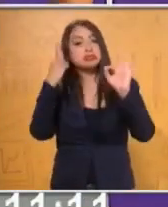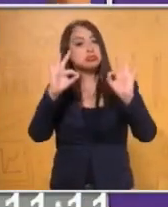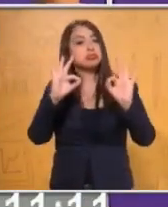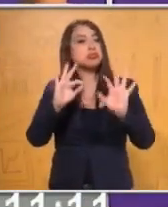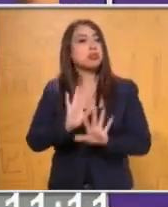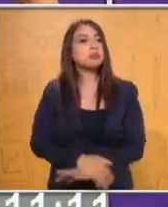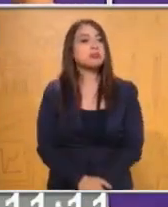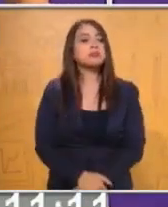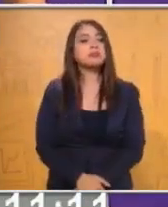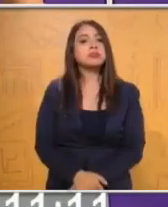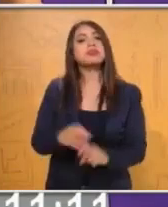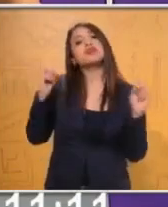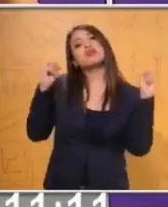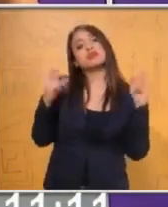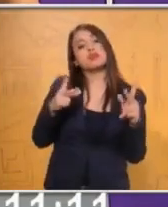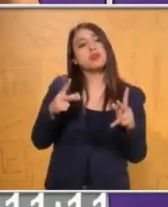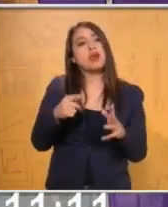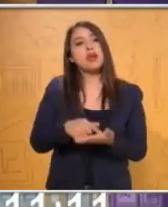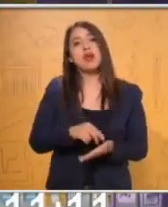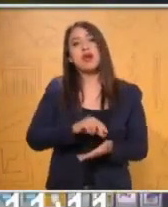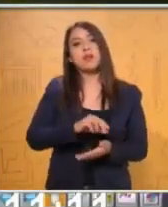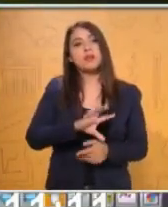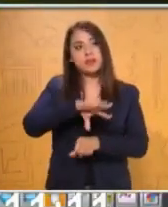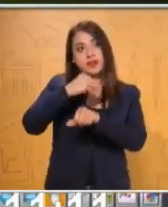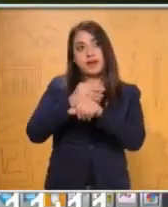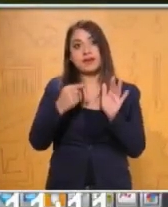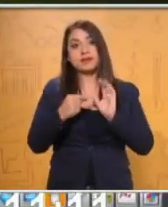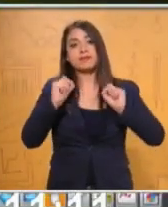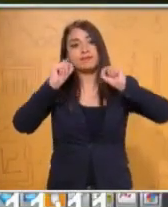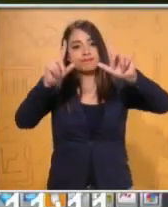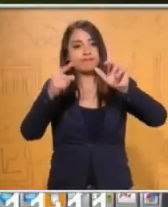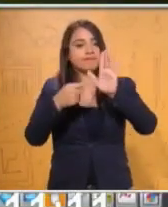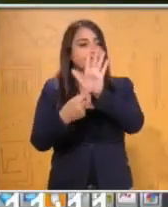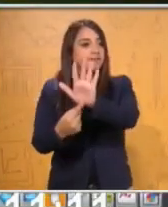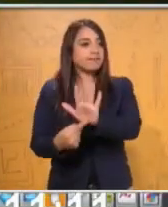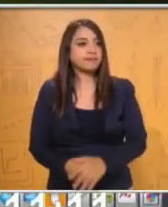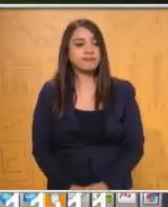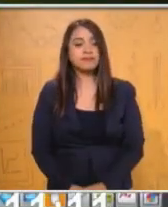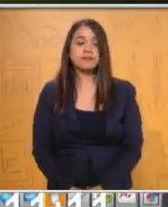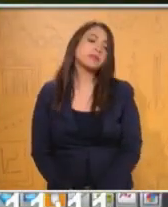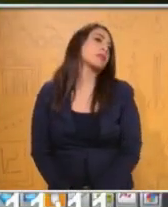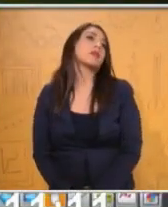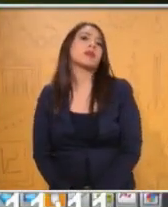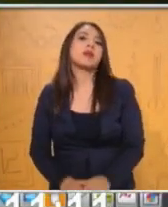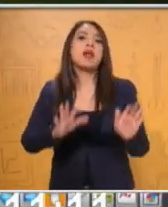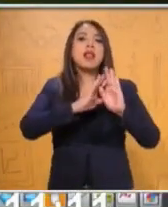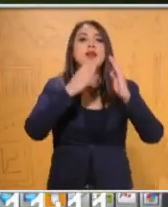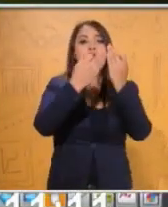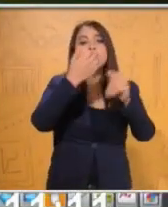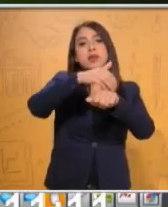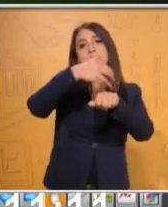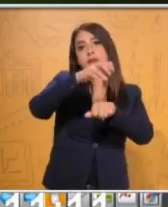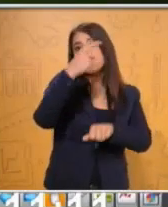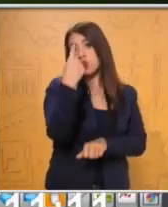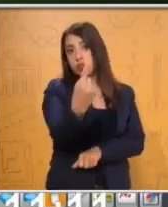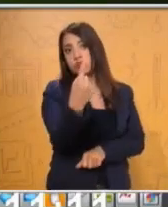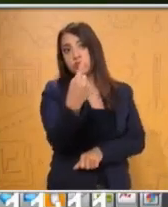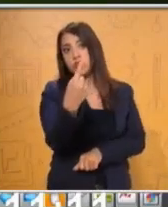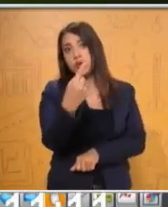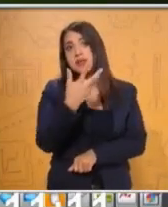Ok. Vamos nuevamente a las diapositivas. Te presentamos la figura número uno que está formada por